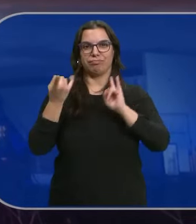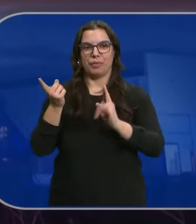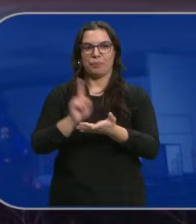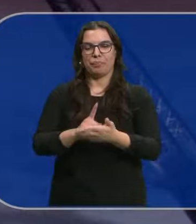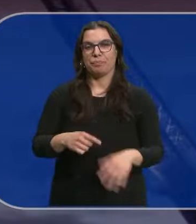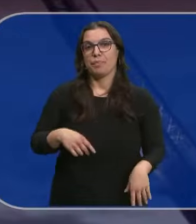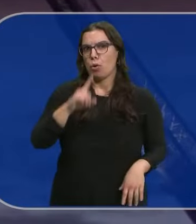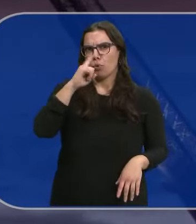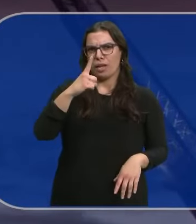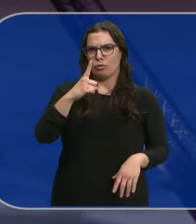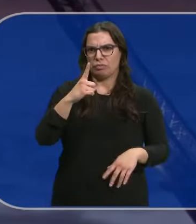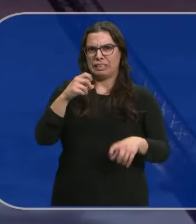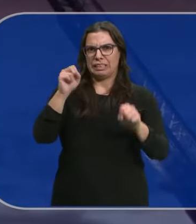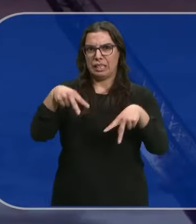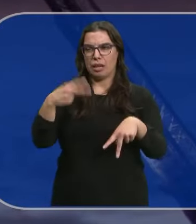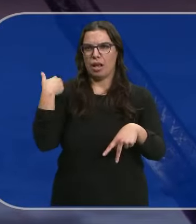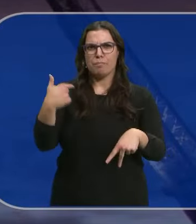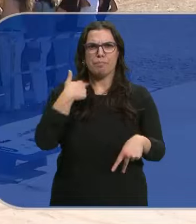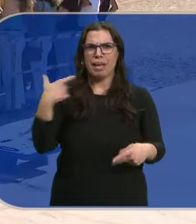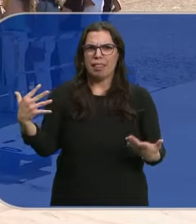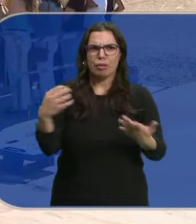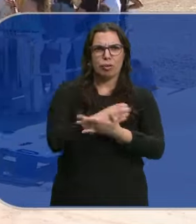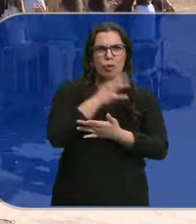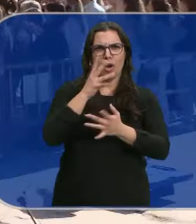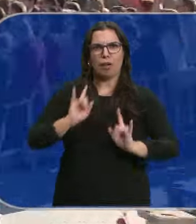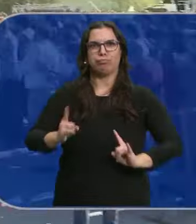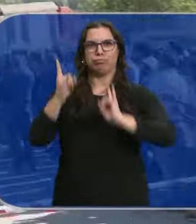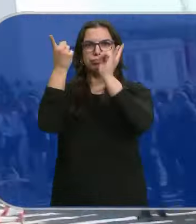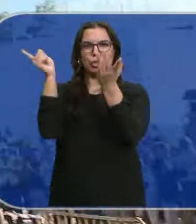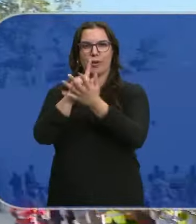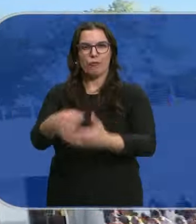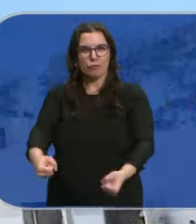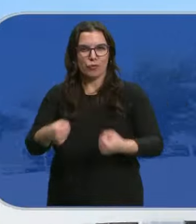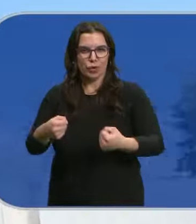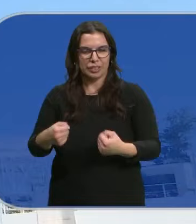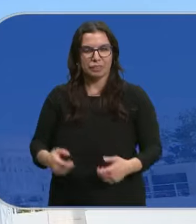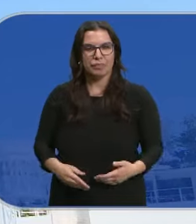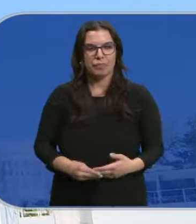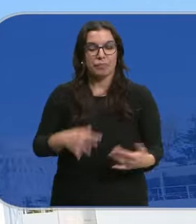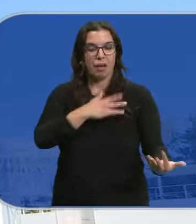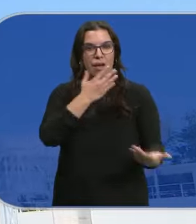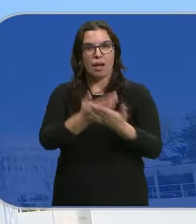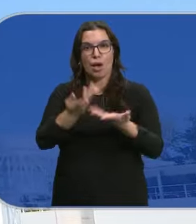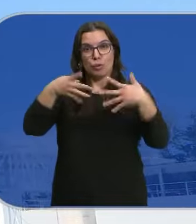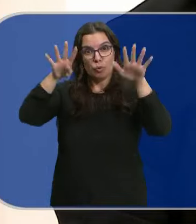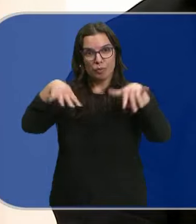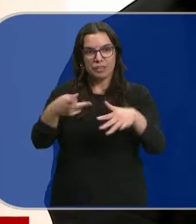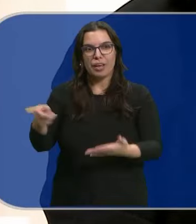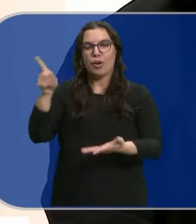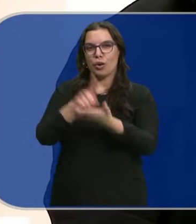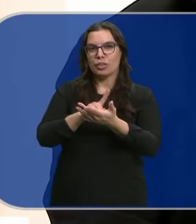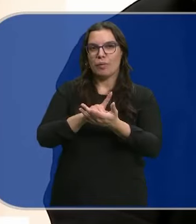En menos de un año Cascajares pasó De perderlo todo A volver a la carga Con más fuerza que nunca Nueve meses más tarde Otra vez